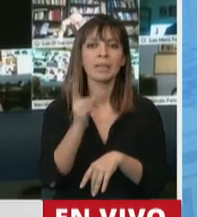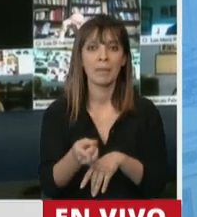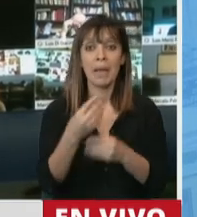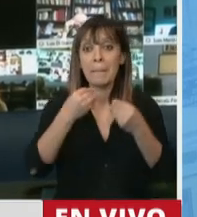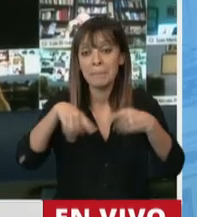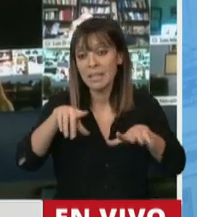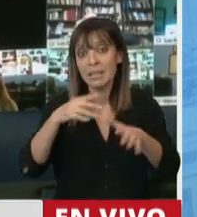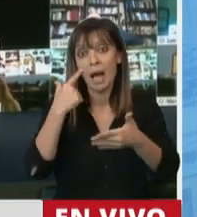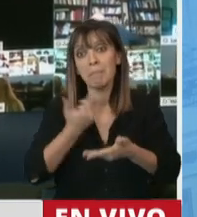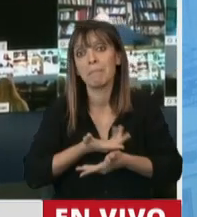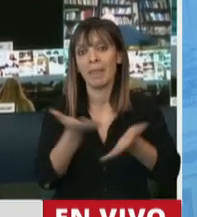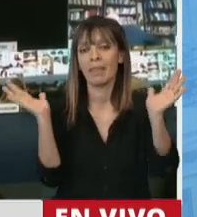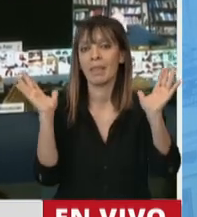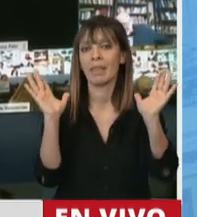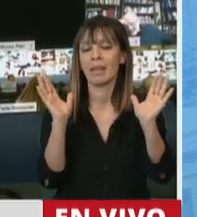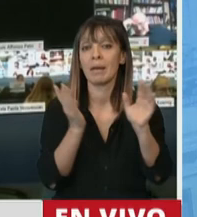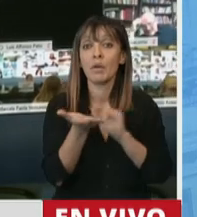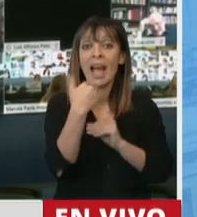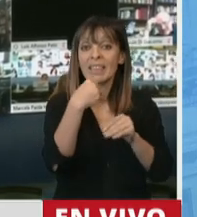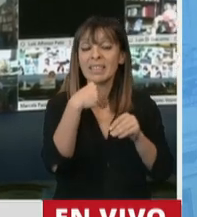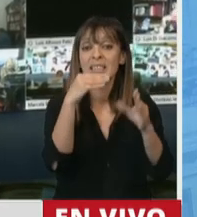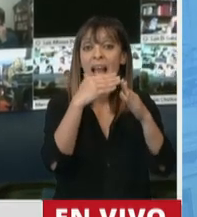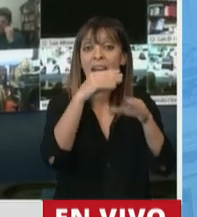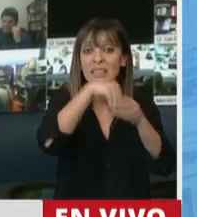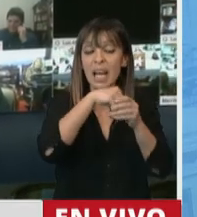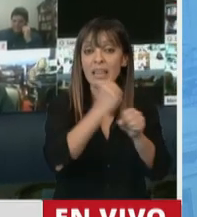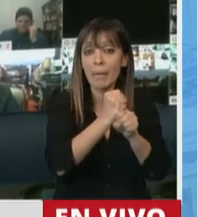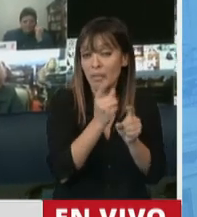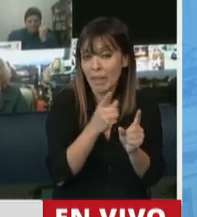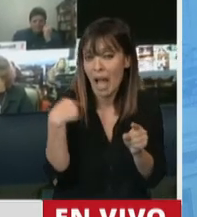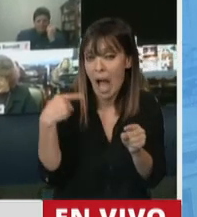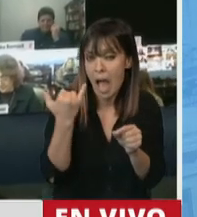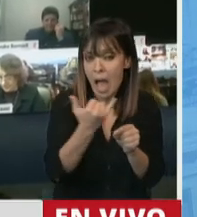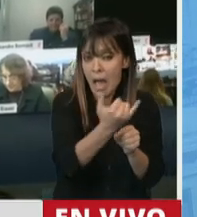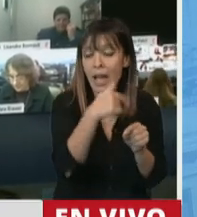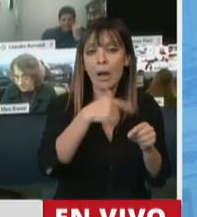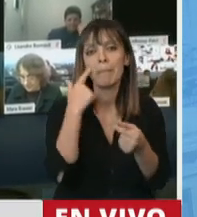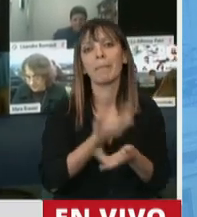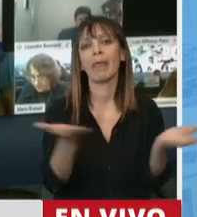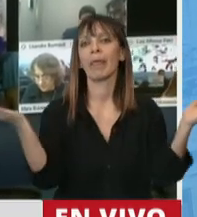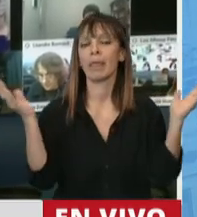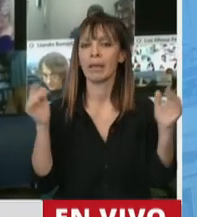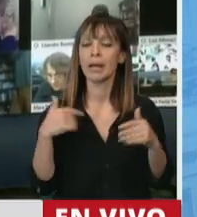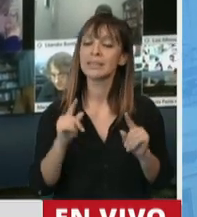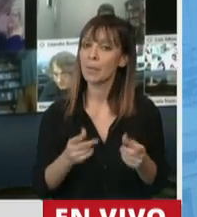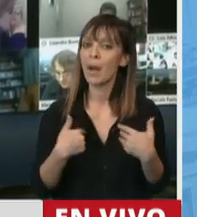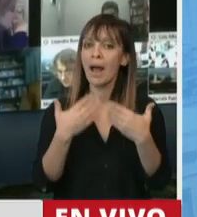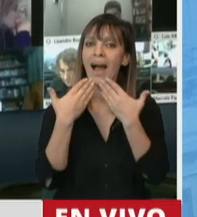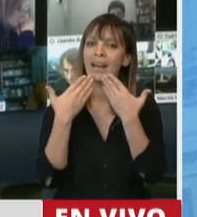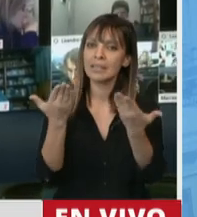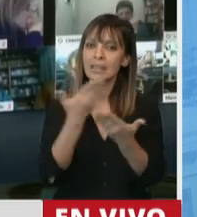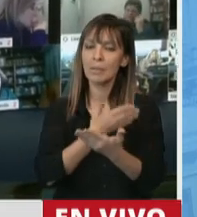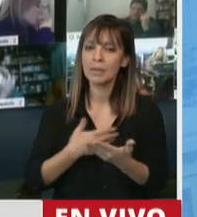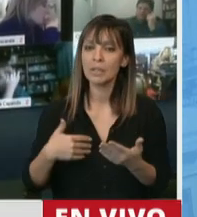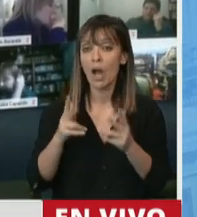realizar de allí donde siempre ha habido una tarea invisibilizada y anónima. Así que agradeciéndole, presidente,